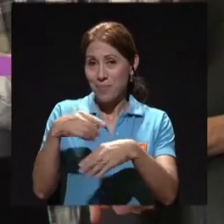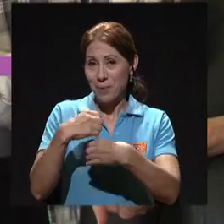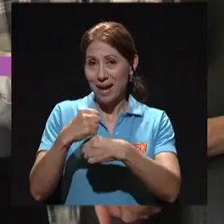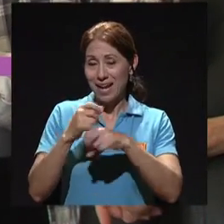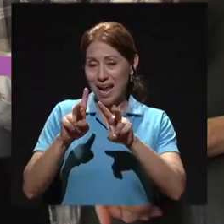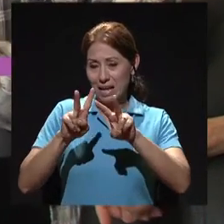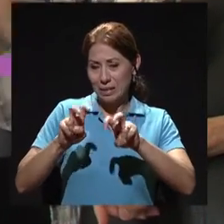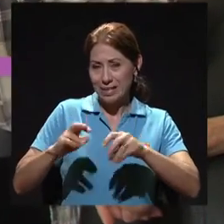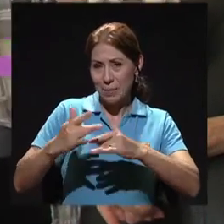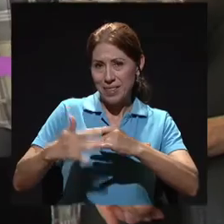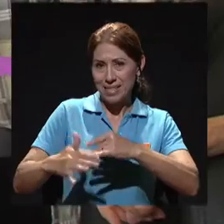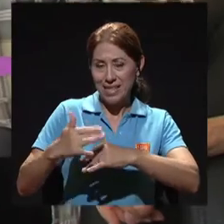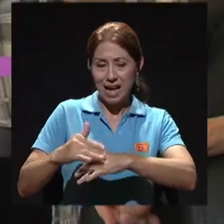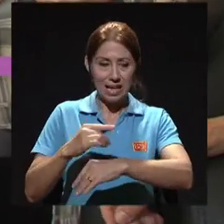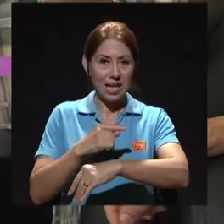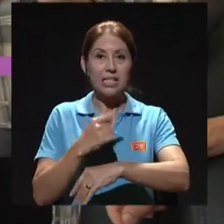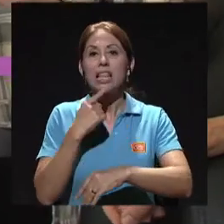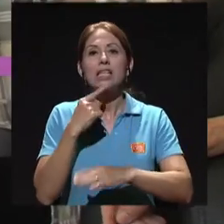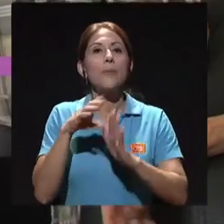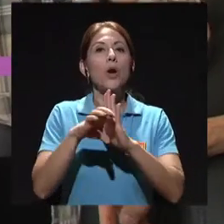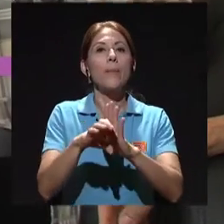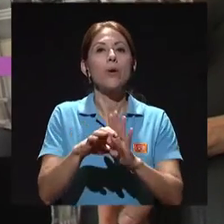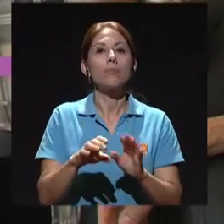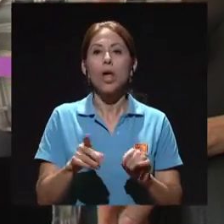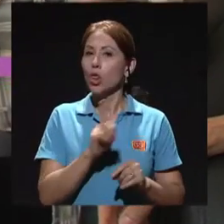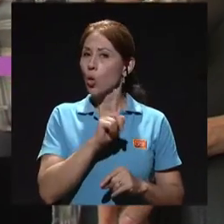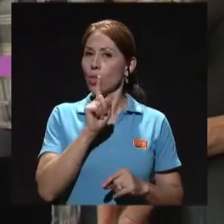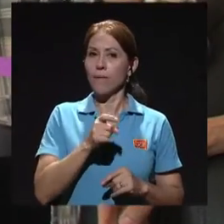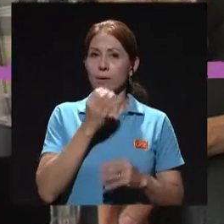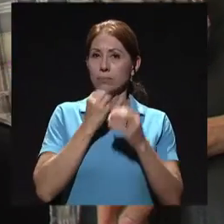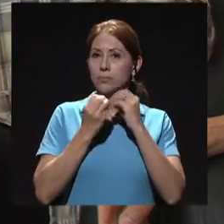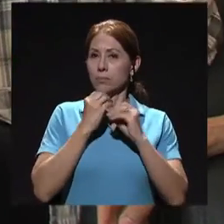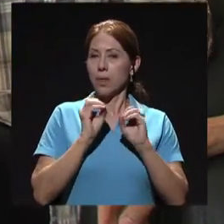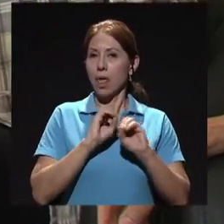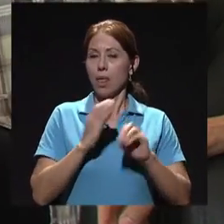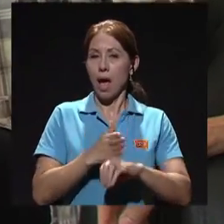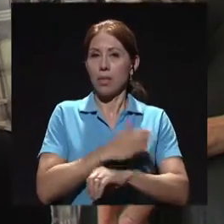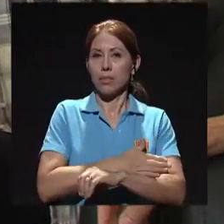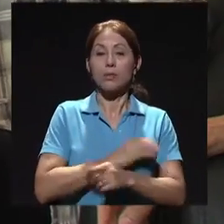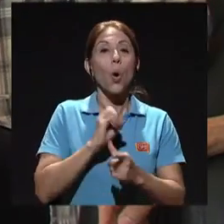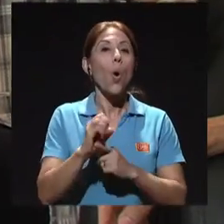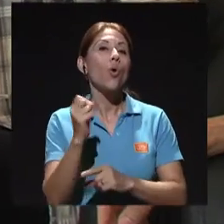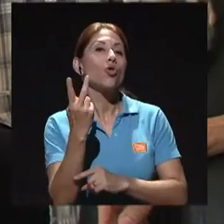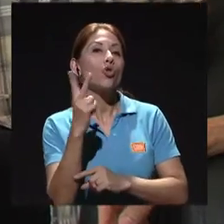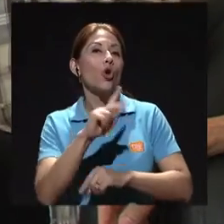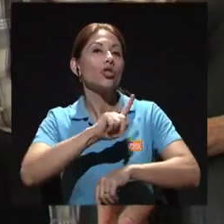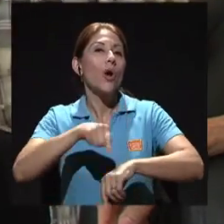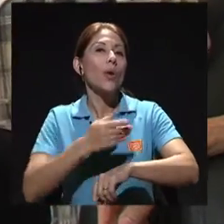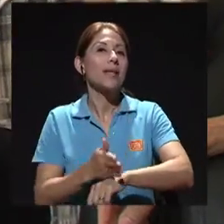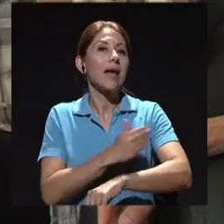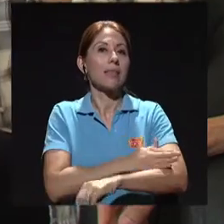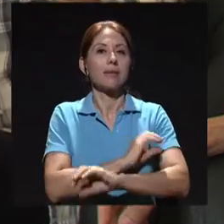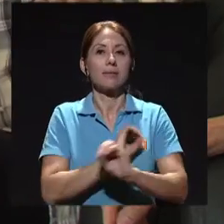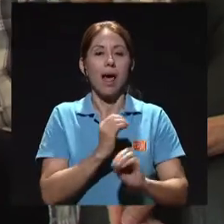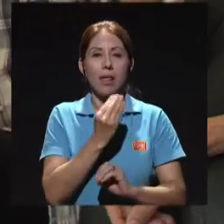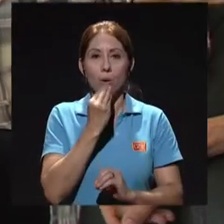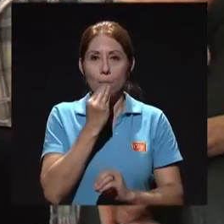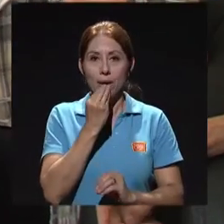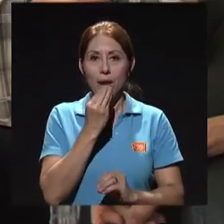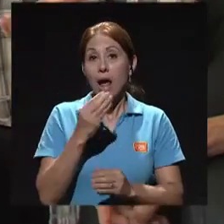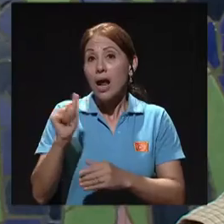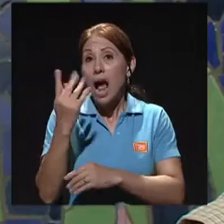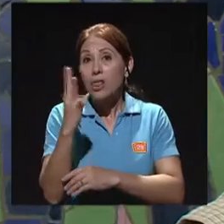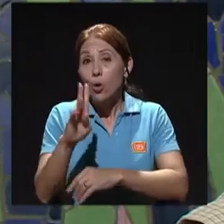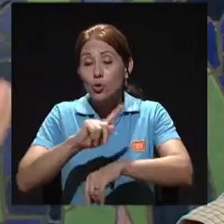examen, por ejemplo, ciertas indicaciones de vayan ayunas, tiene que mantener 12 horas de ayunas, 14 horas en algunos